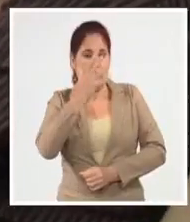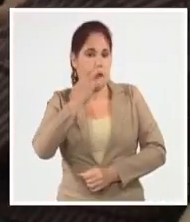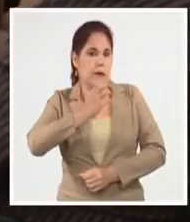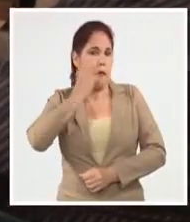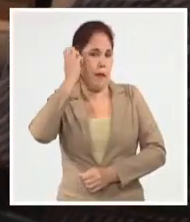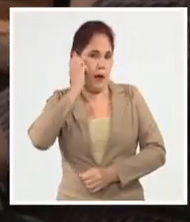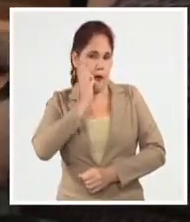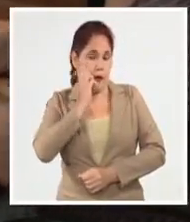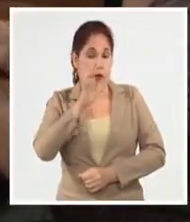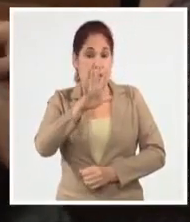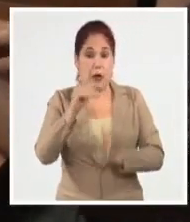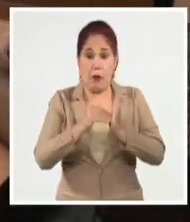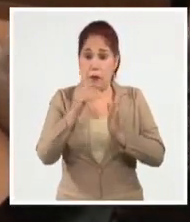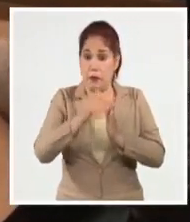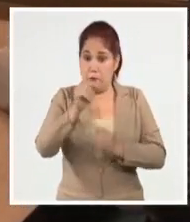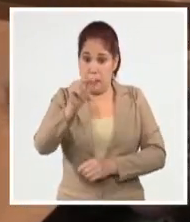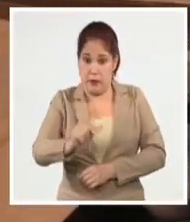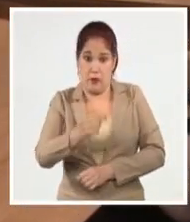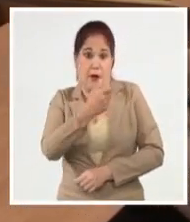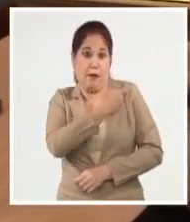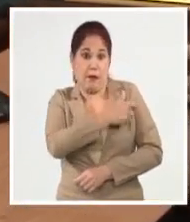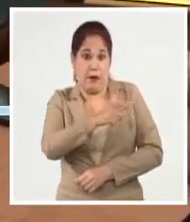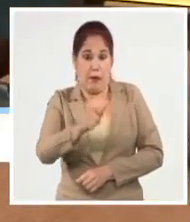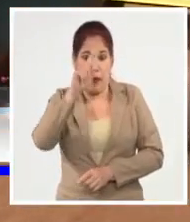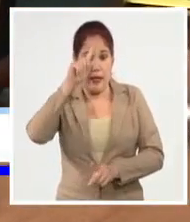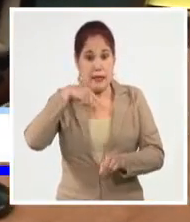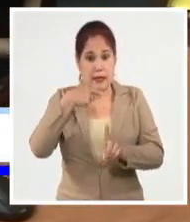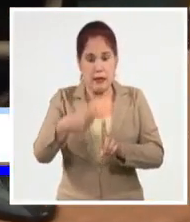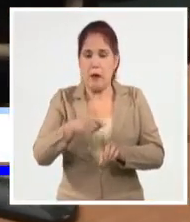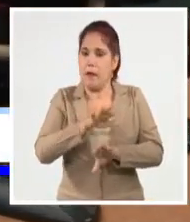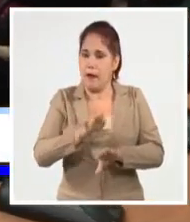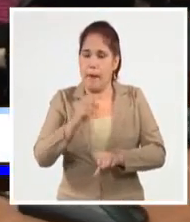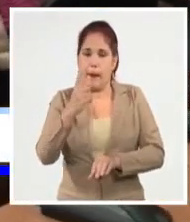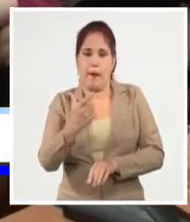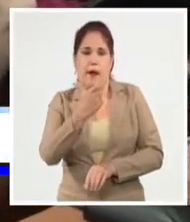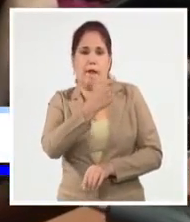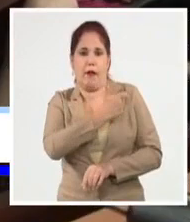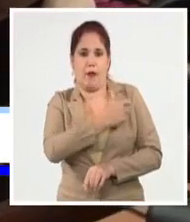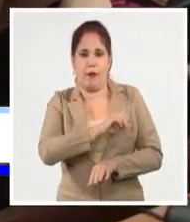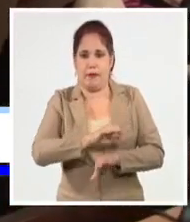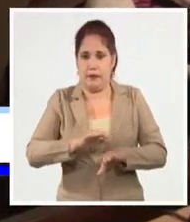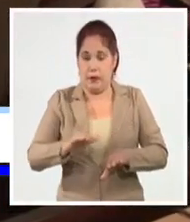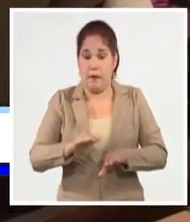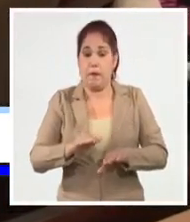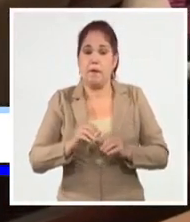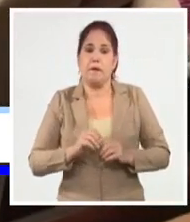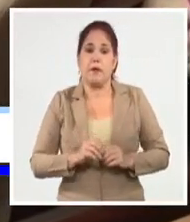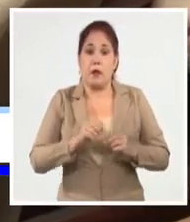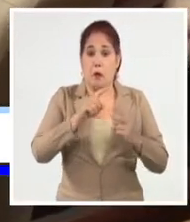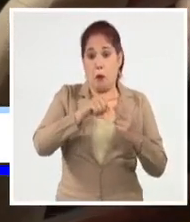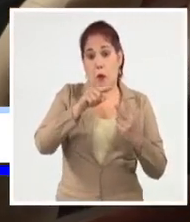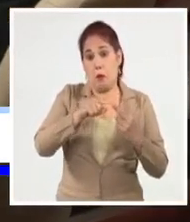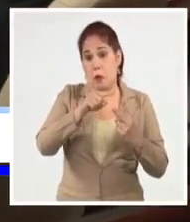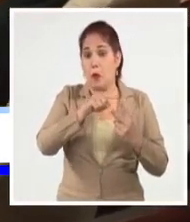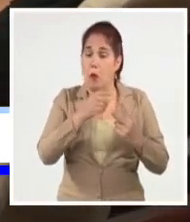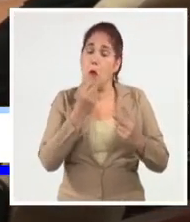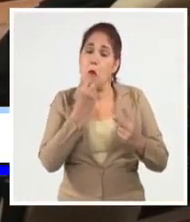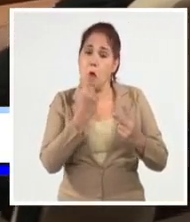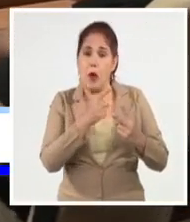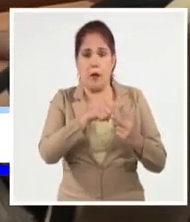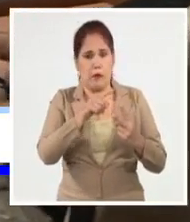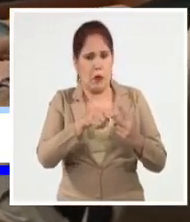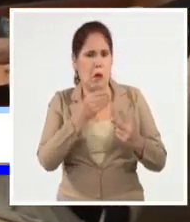Cinco millones de cubanos recibirán en el mes de septiembre, al menos la primera dosis de una de nuestras dos vacunas anti-COVID-19.